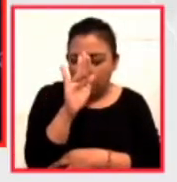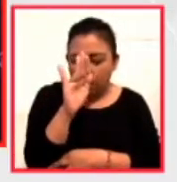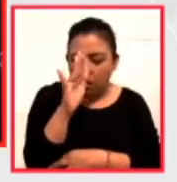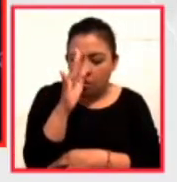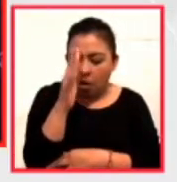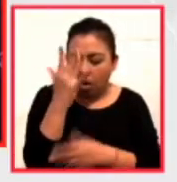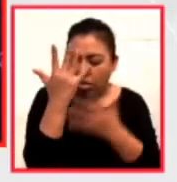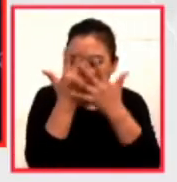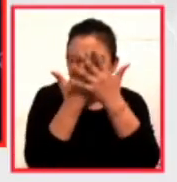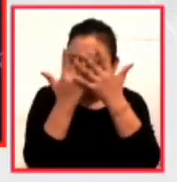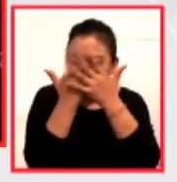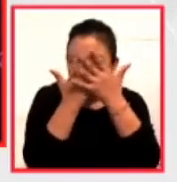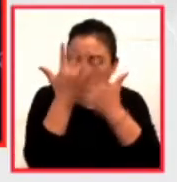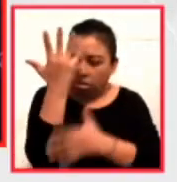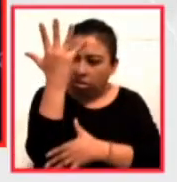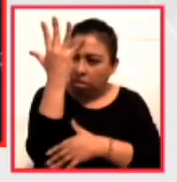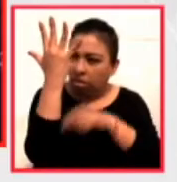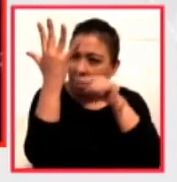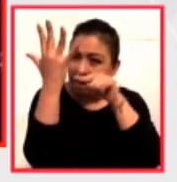sobre el que voy a escribir.